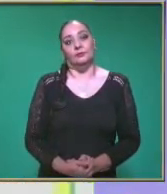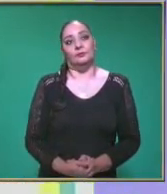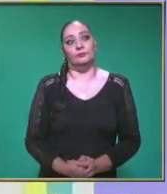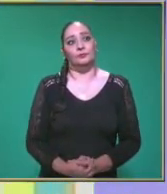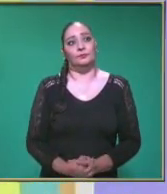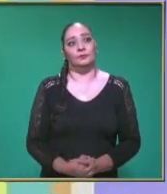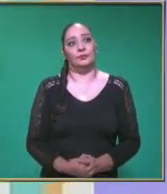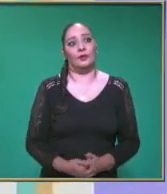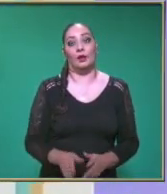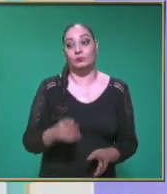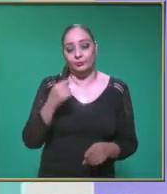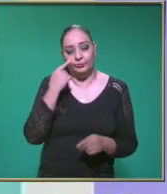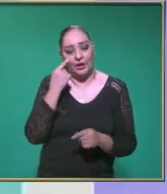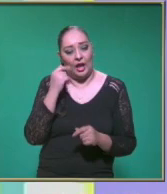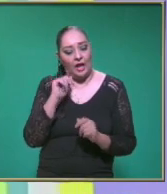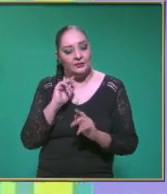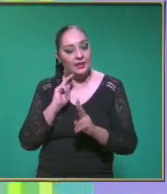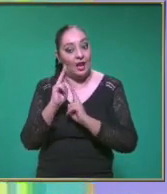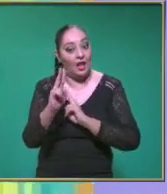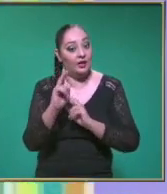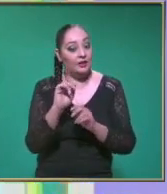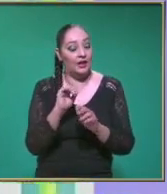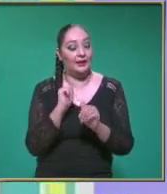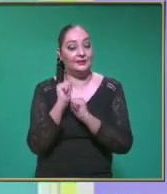Identifiquemos La aceleración En el movimiento